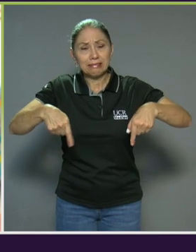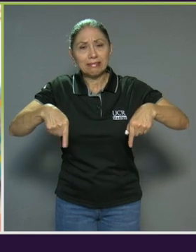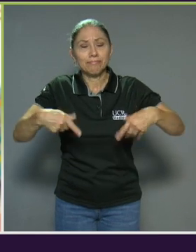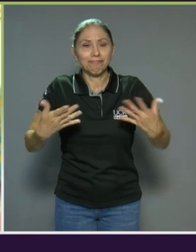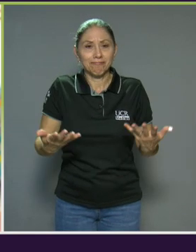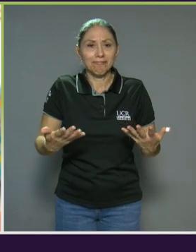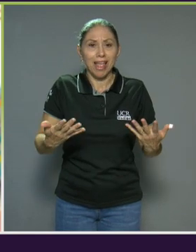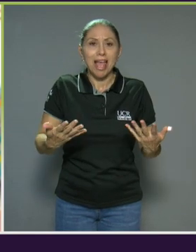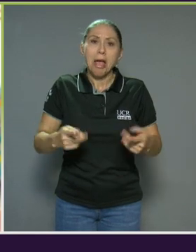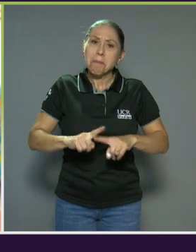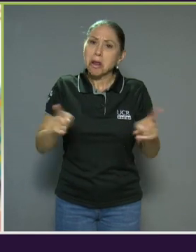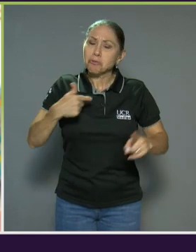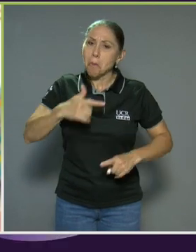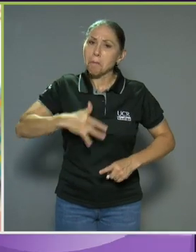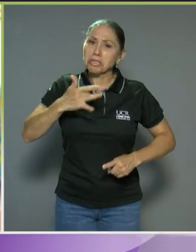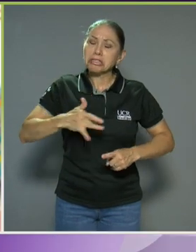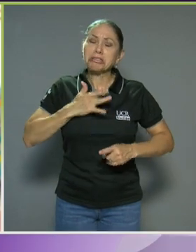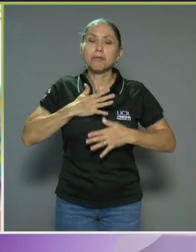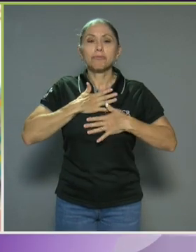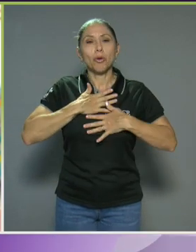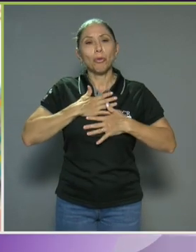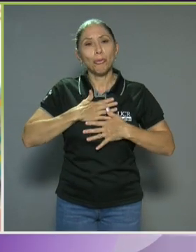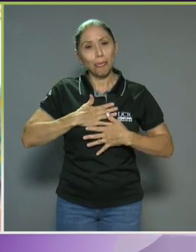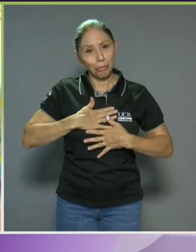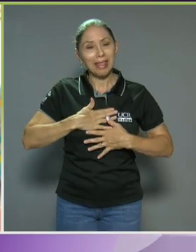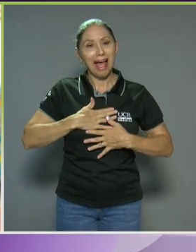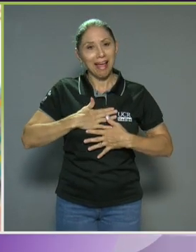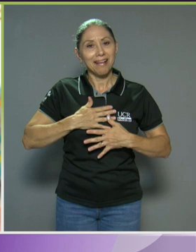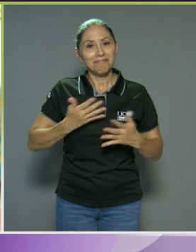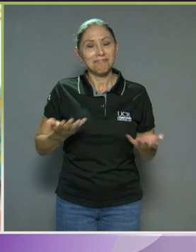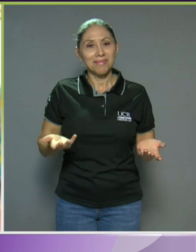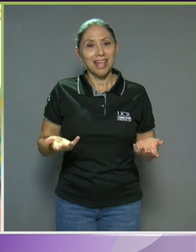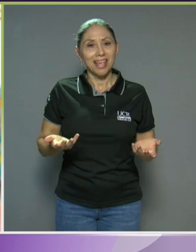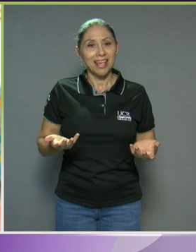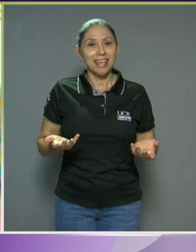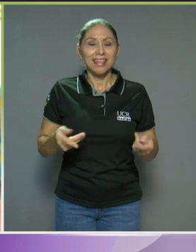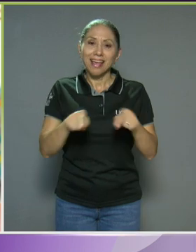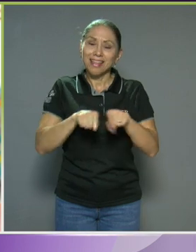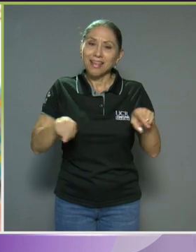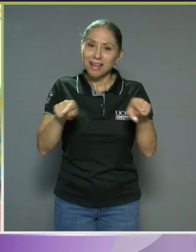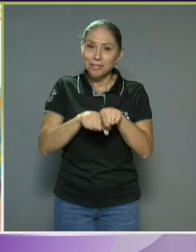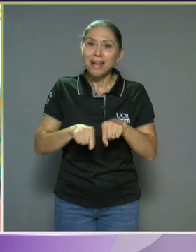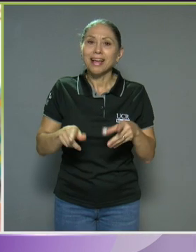pero me sentí tranquilo y además